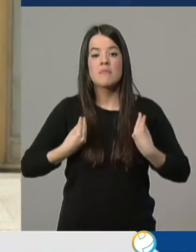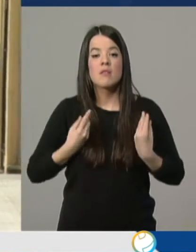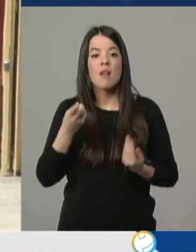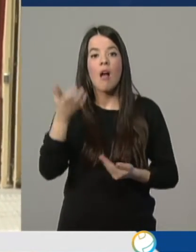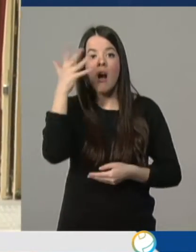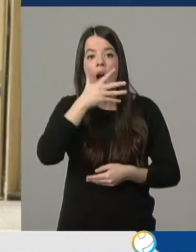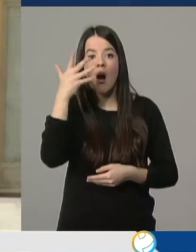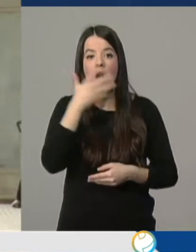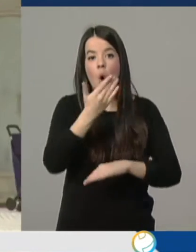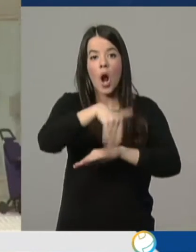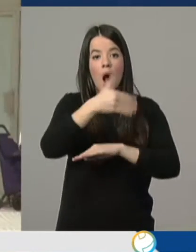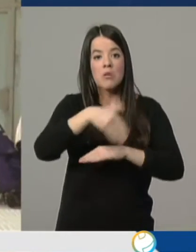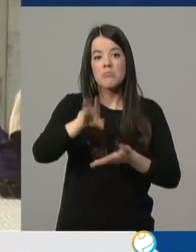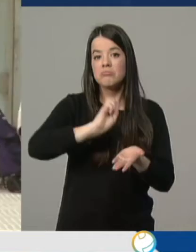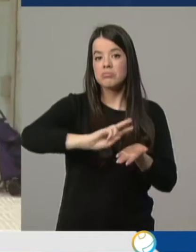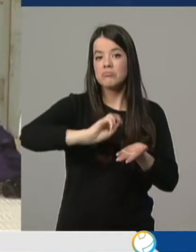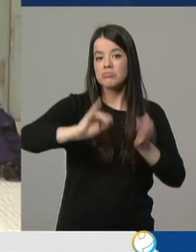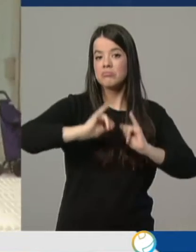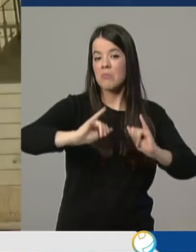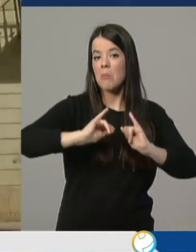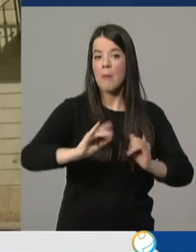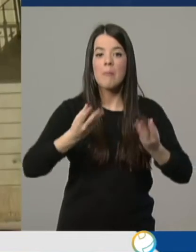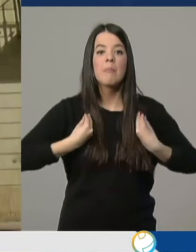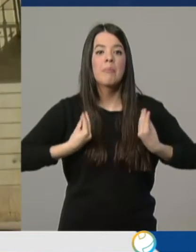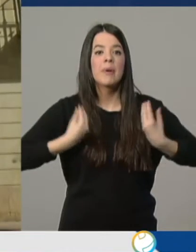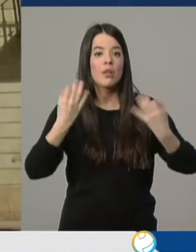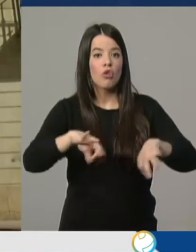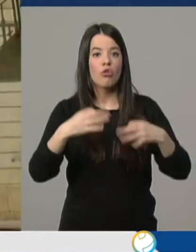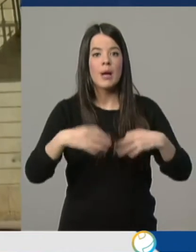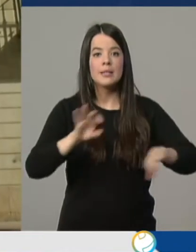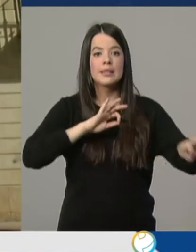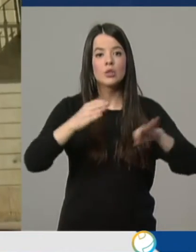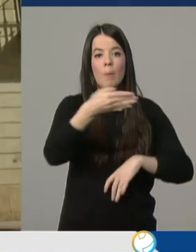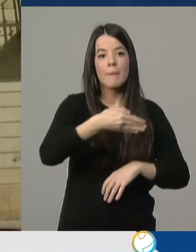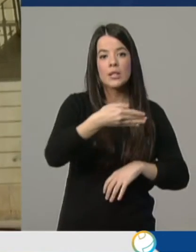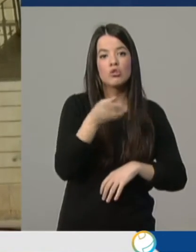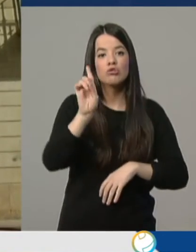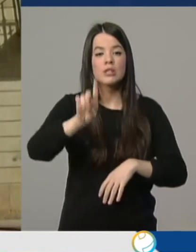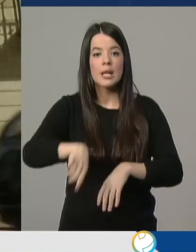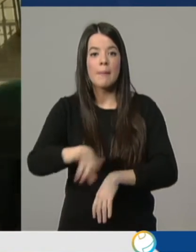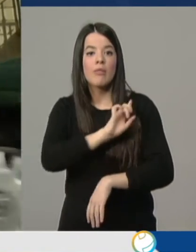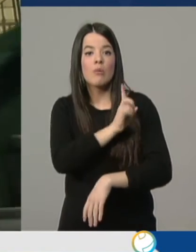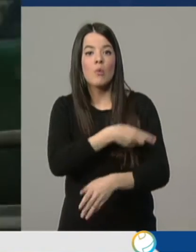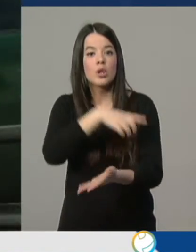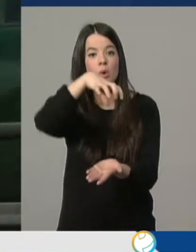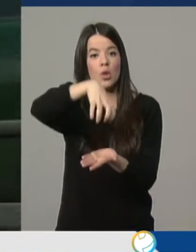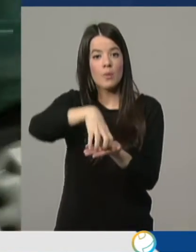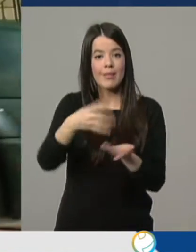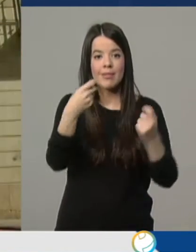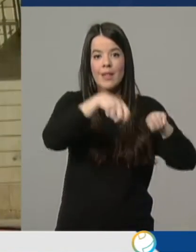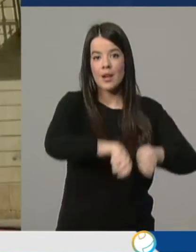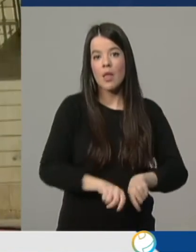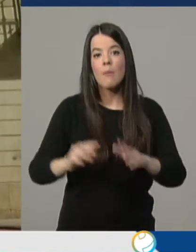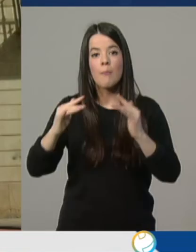...no han dejado de salir a las calles haciendo vida normal. El Teatro Bretón y los Polideportivos permanecen cerrados... ...y se han suspendido los